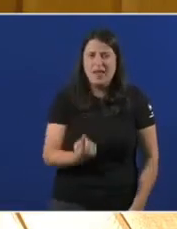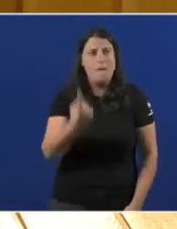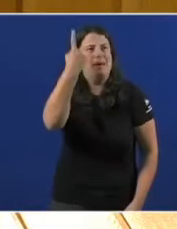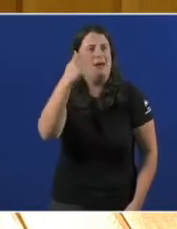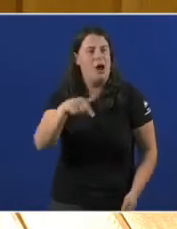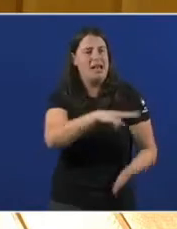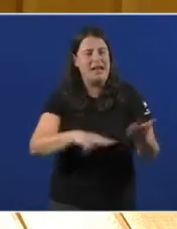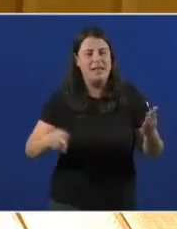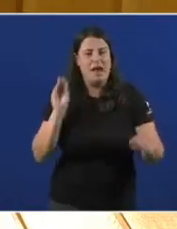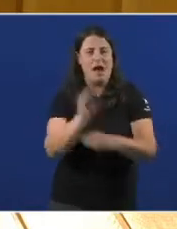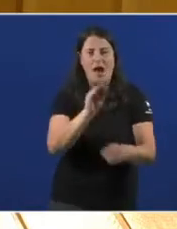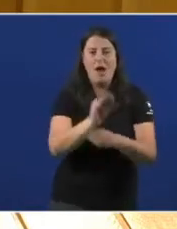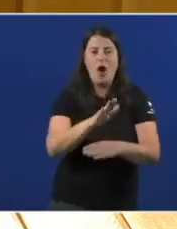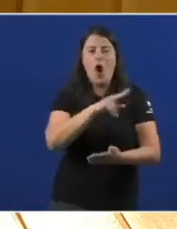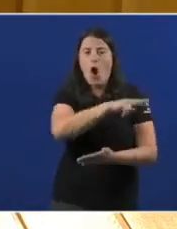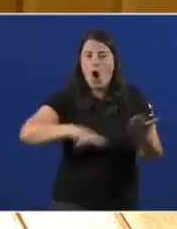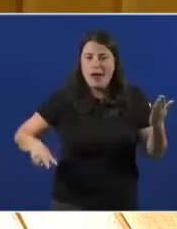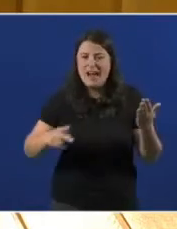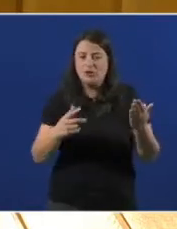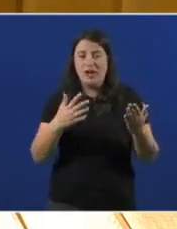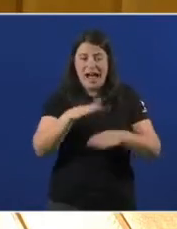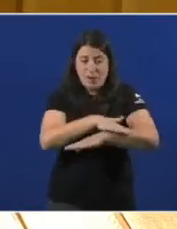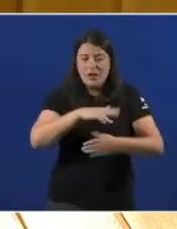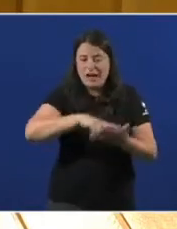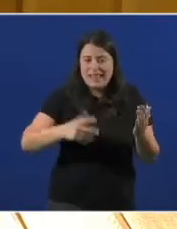dar axudas cando o goberno galego foi dos últimos?